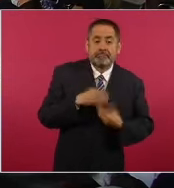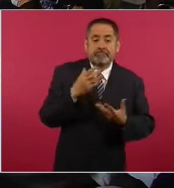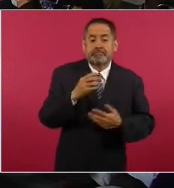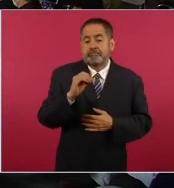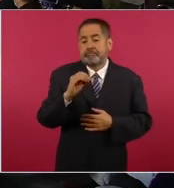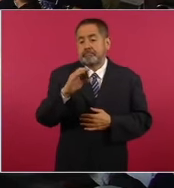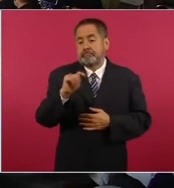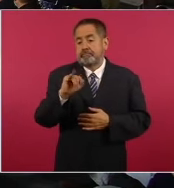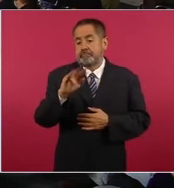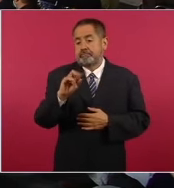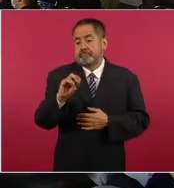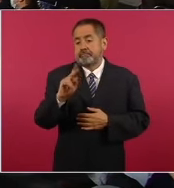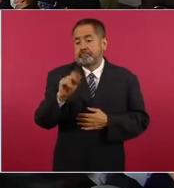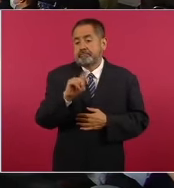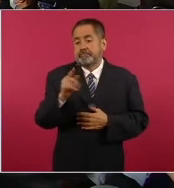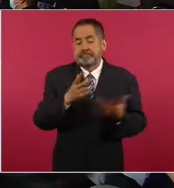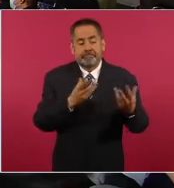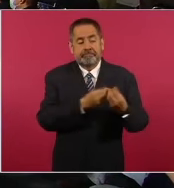Octavio Paz.